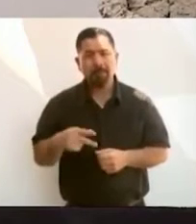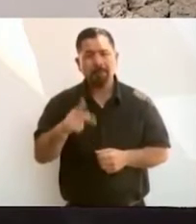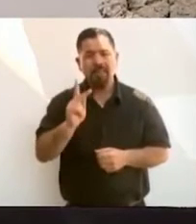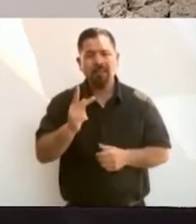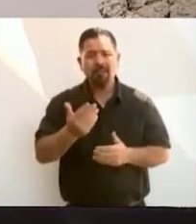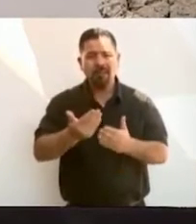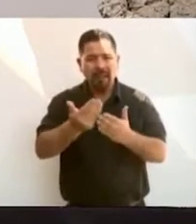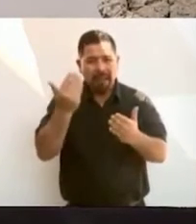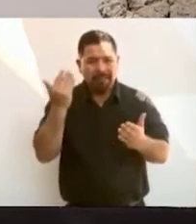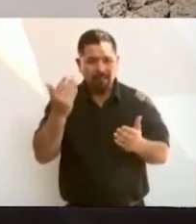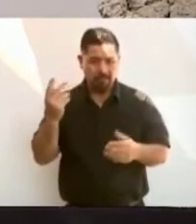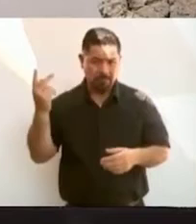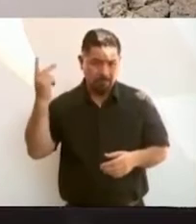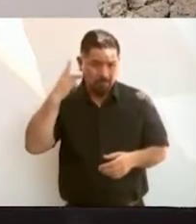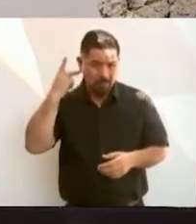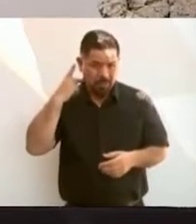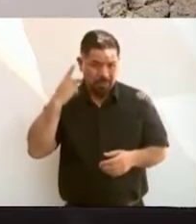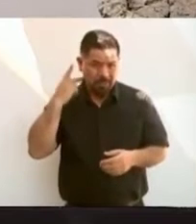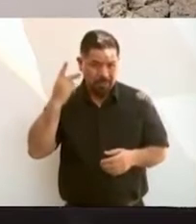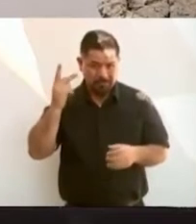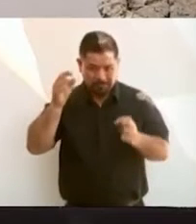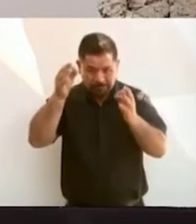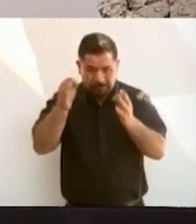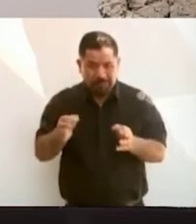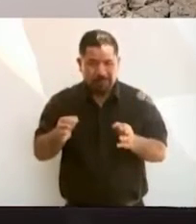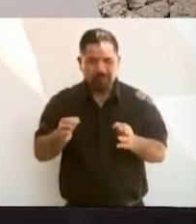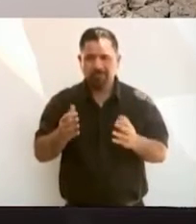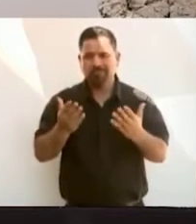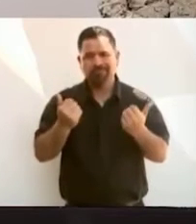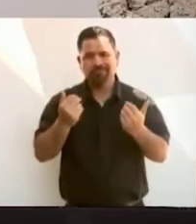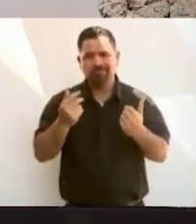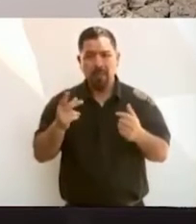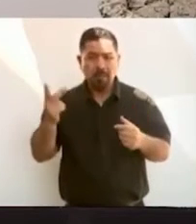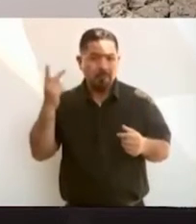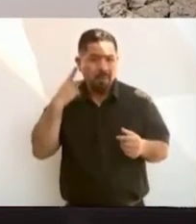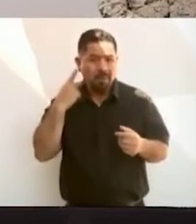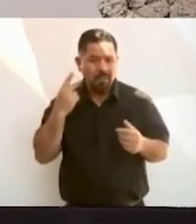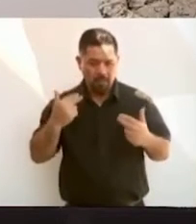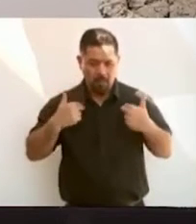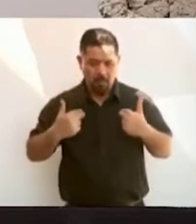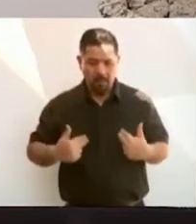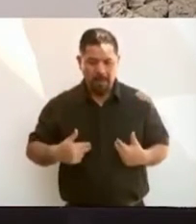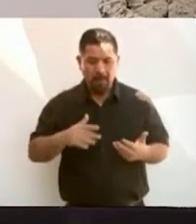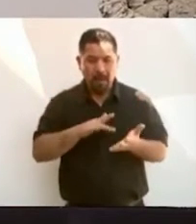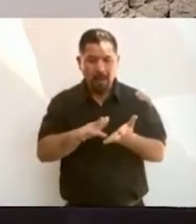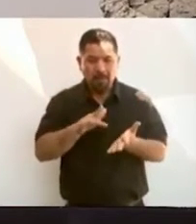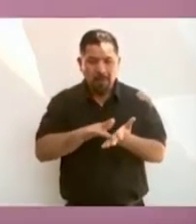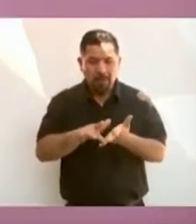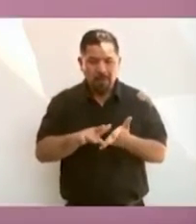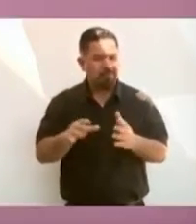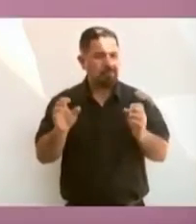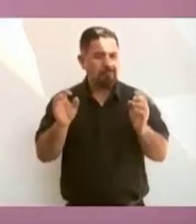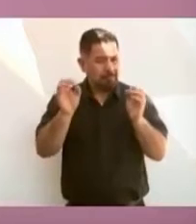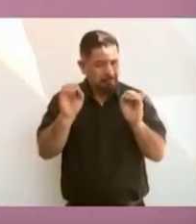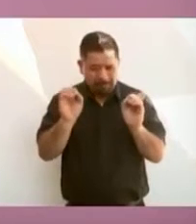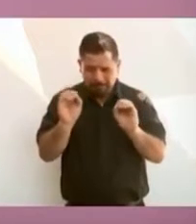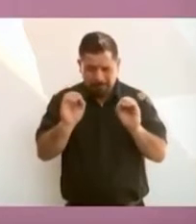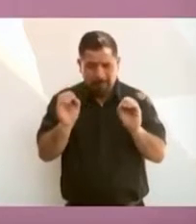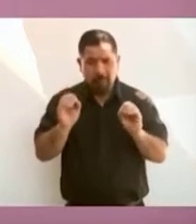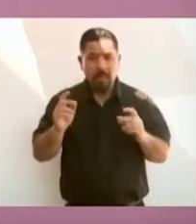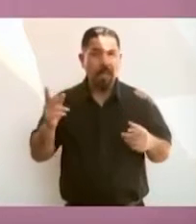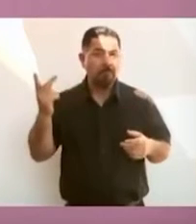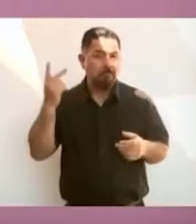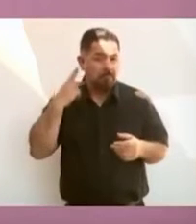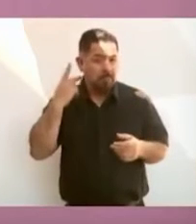política humanista de apoyo a la gente humilde,